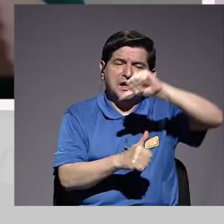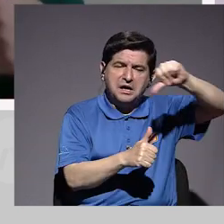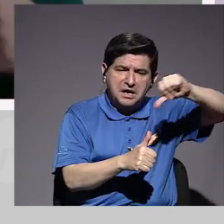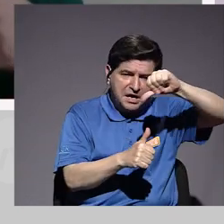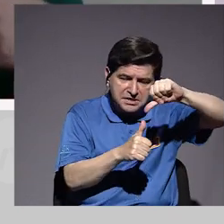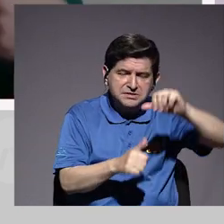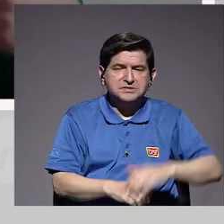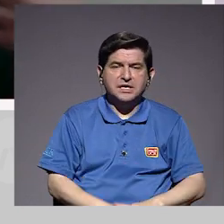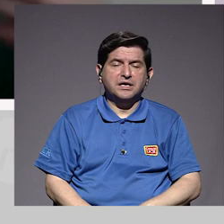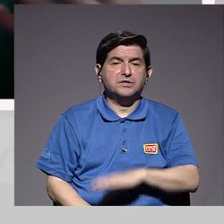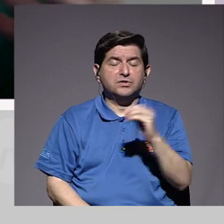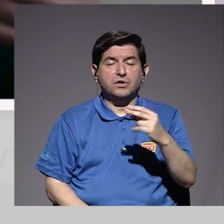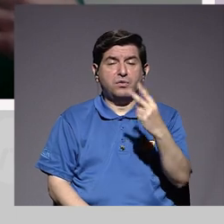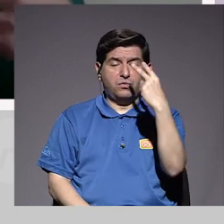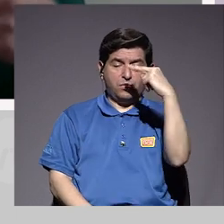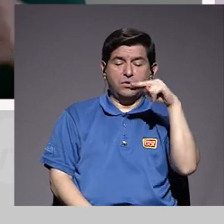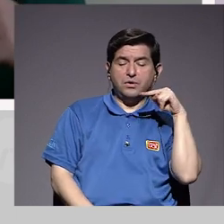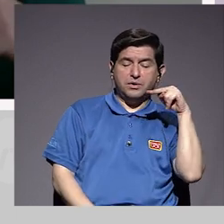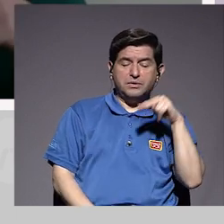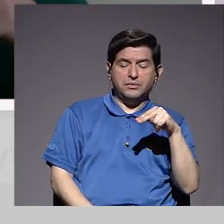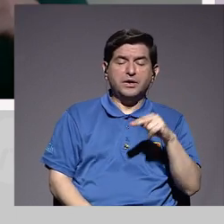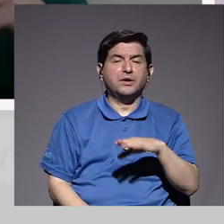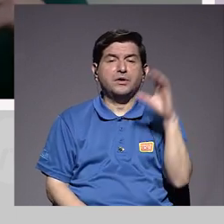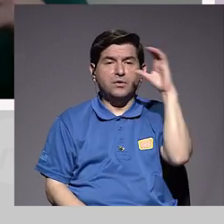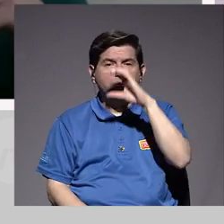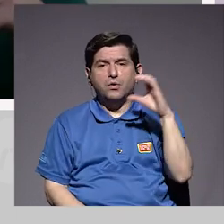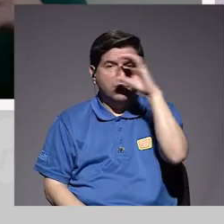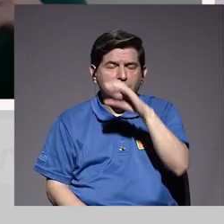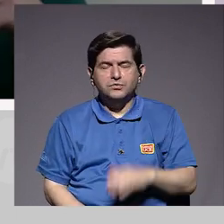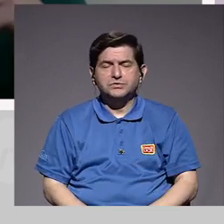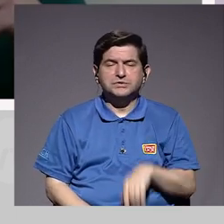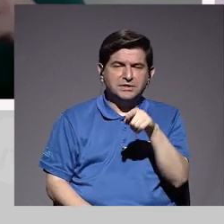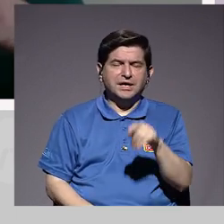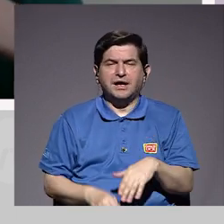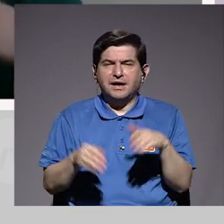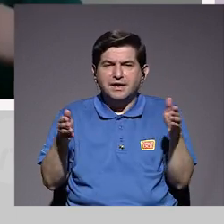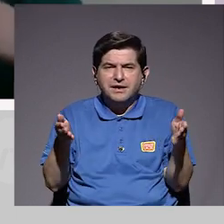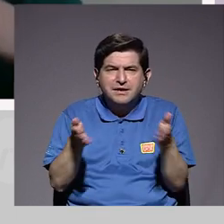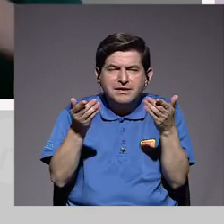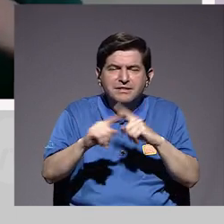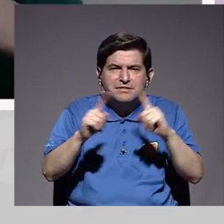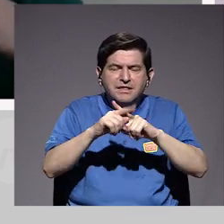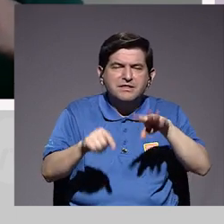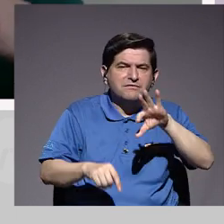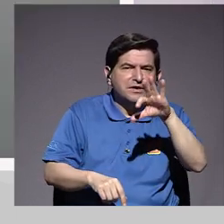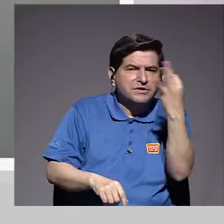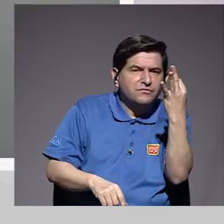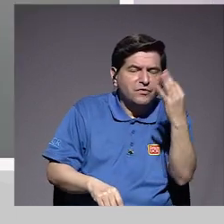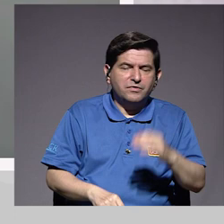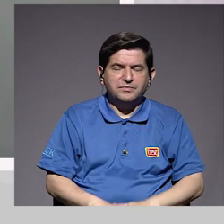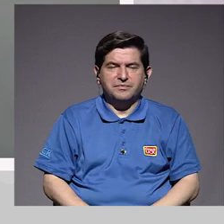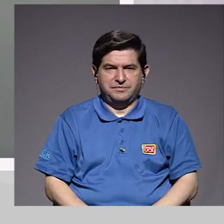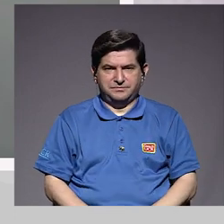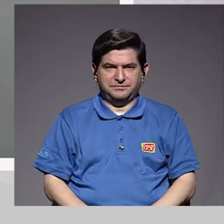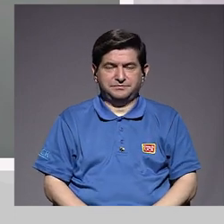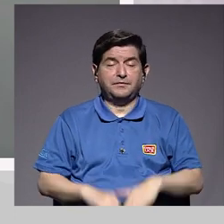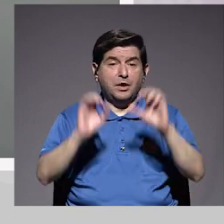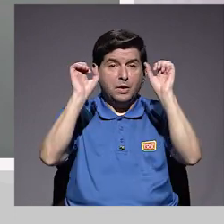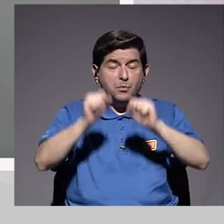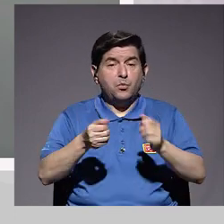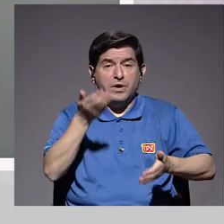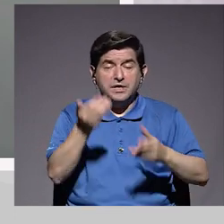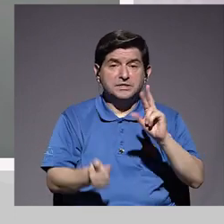aceite o a verse o a buscar cómo estimularse de diferentes puntos o de diferentes canales,